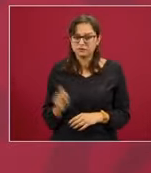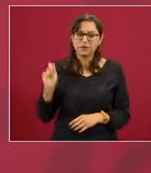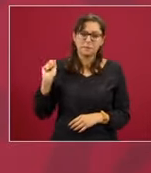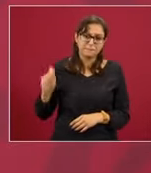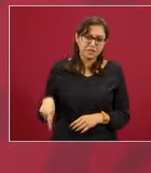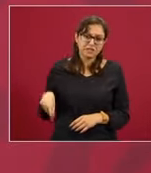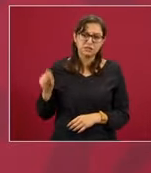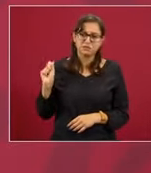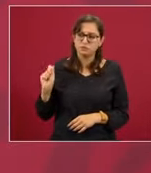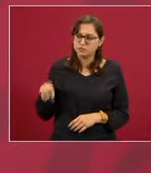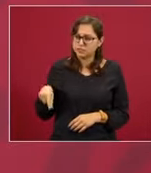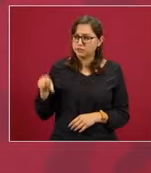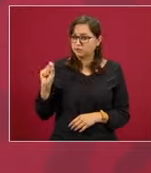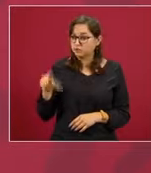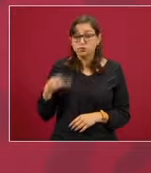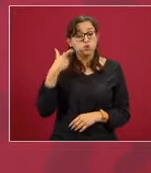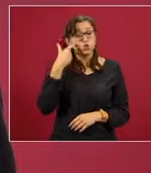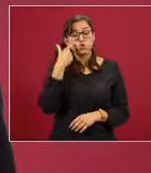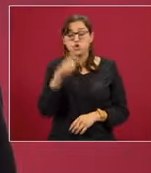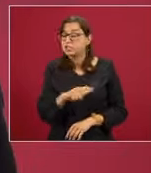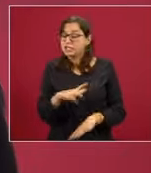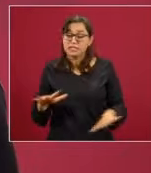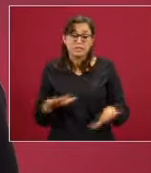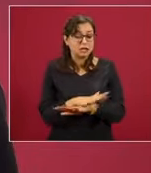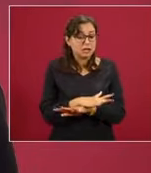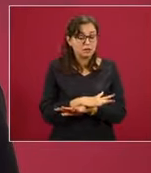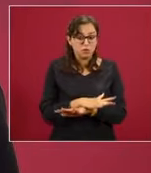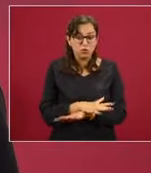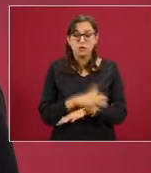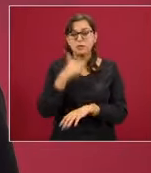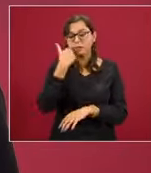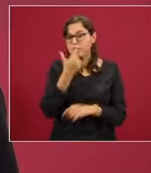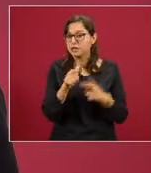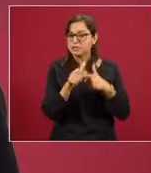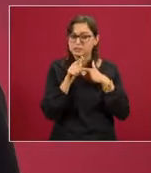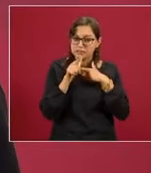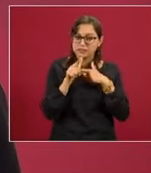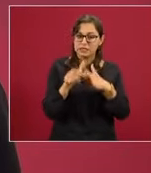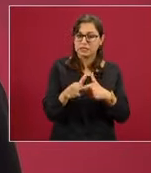cosas cambien, quieren mantener el status quo,